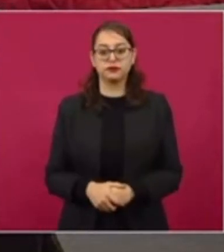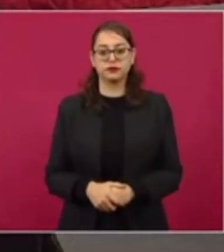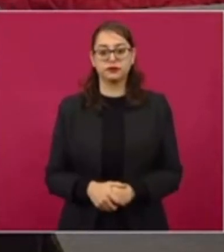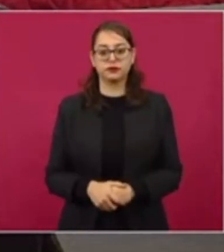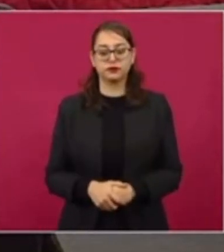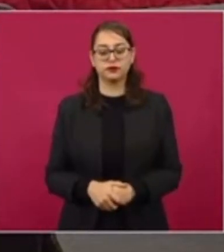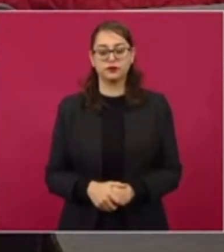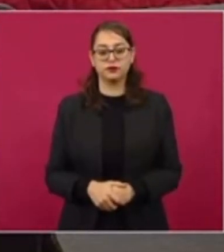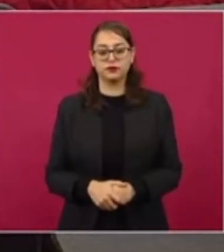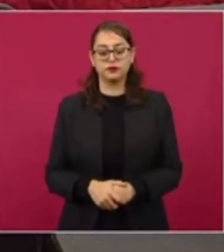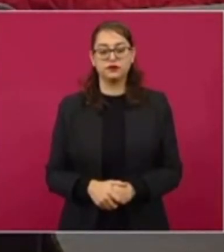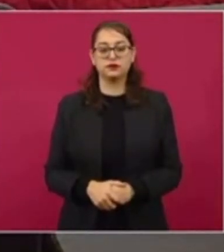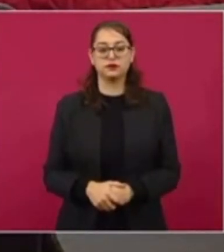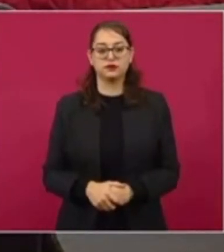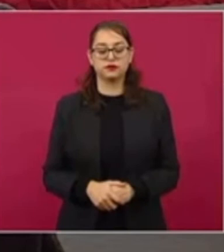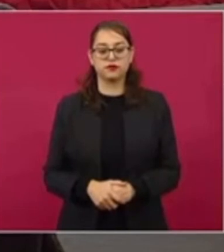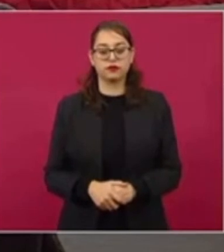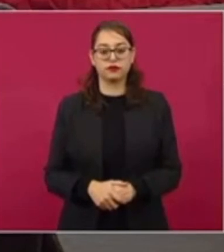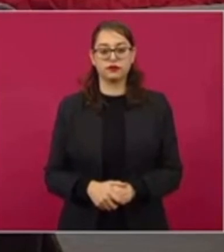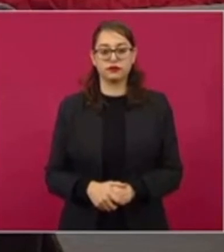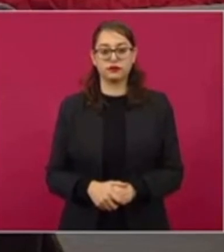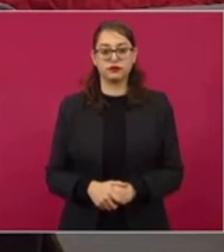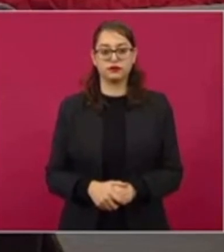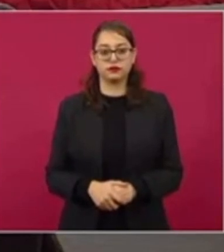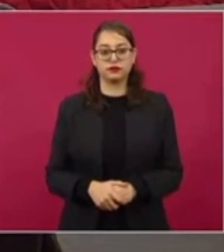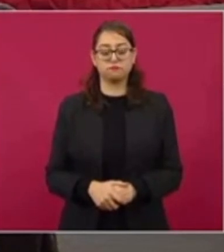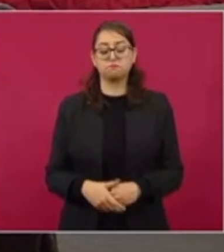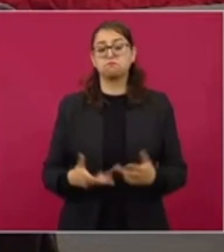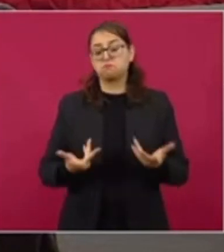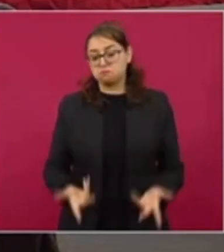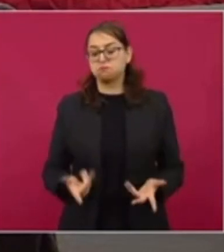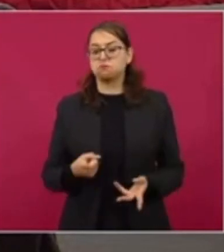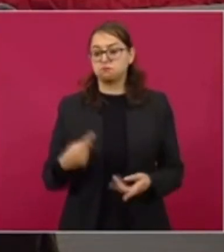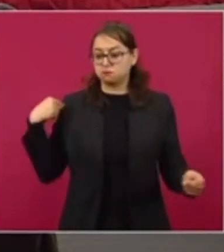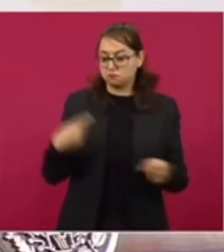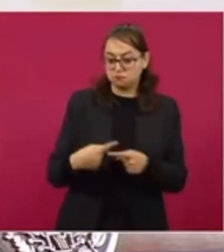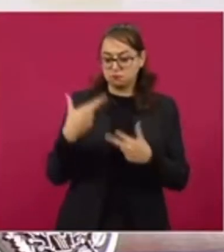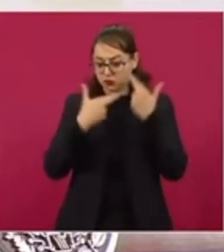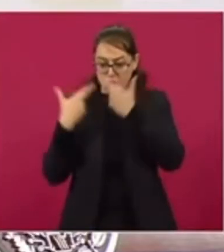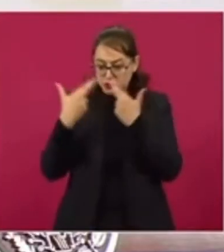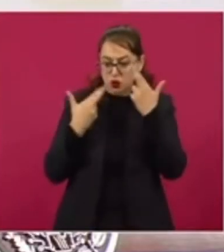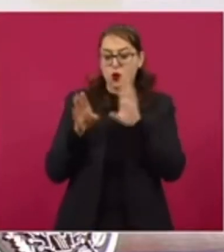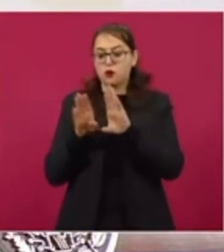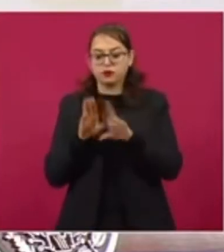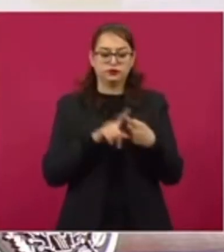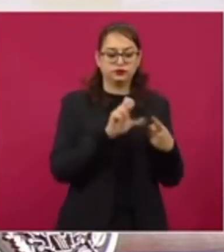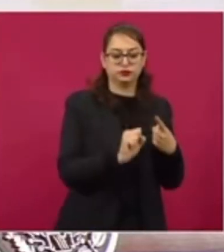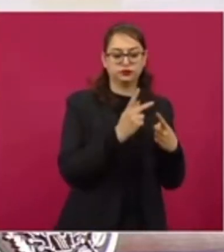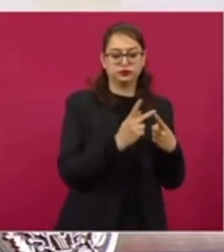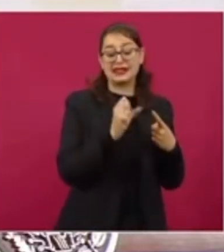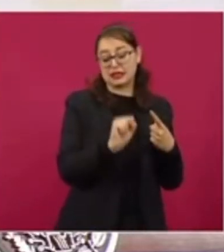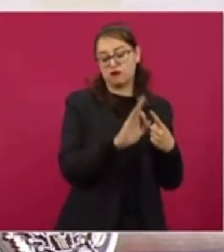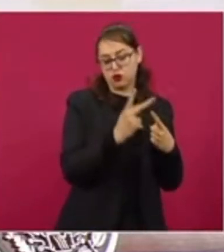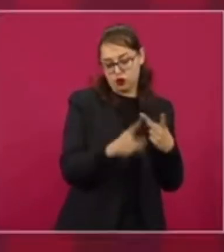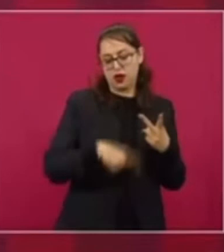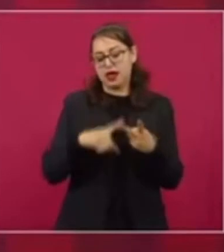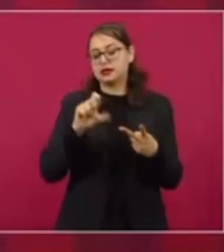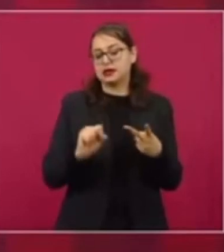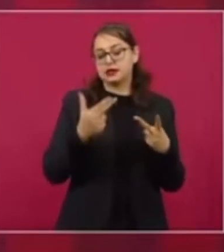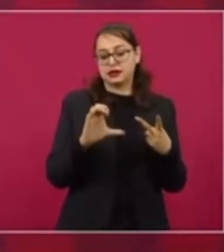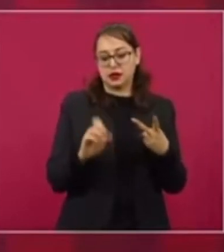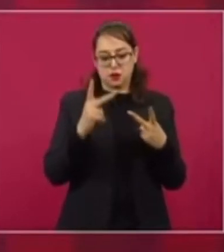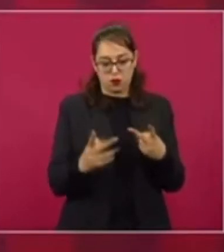Bueno, primero que nada, mencionar que este fue un ejercicio que se realizó de manera conjunta por la Secretaría de Función Pública y la Secretaría de Hacienda,